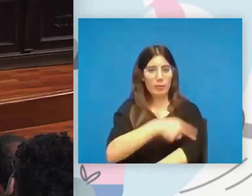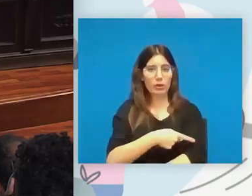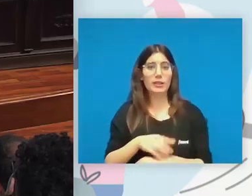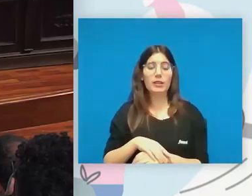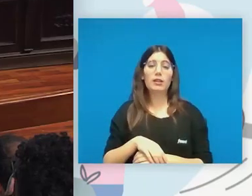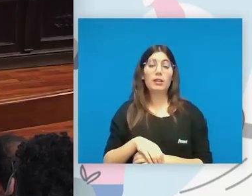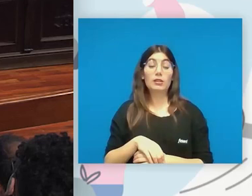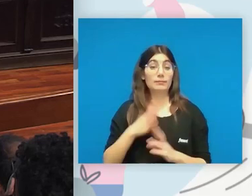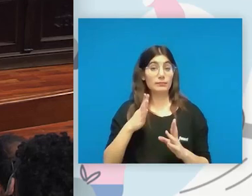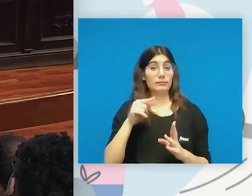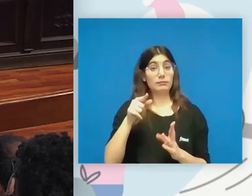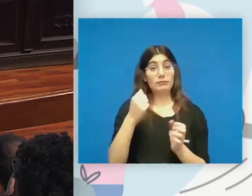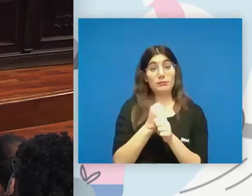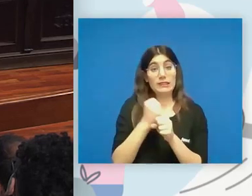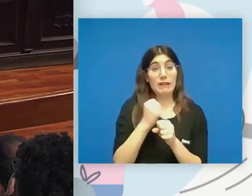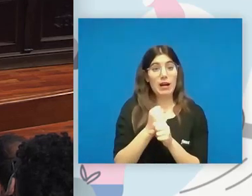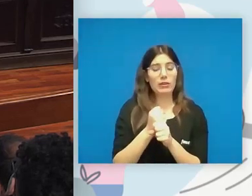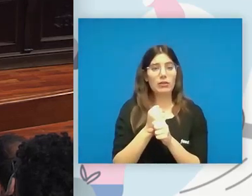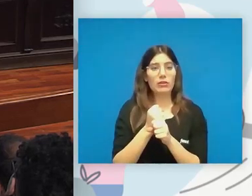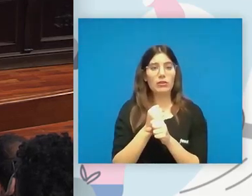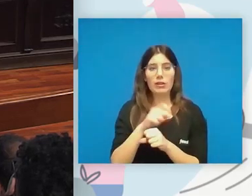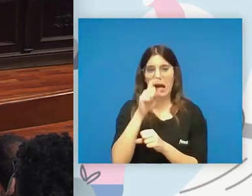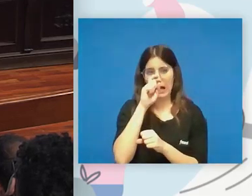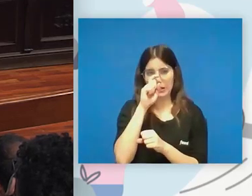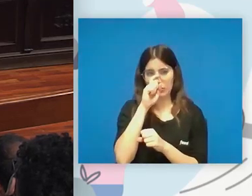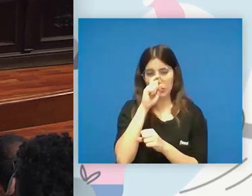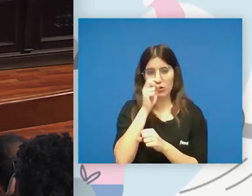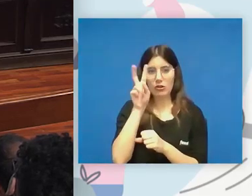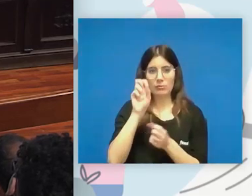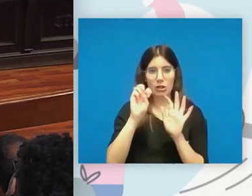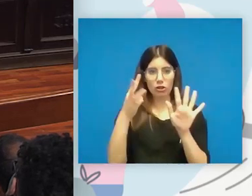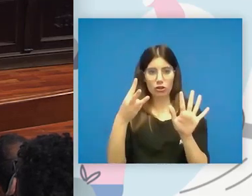donde está trabajando desde el año 2008.